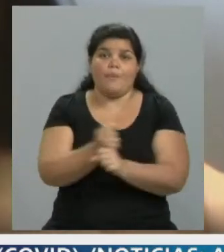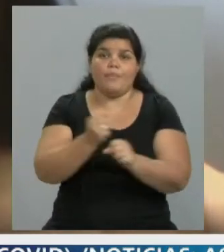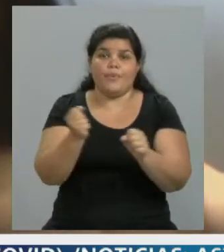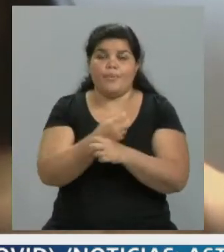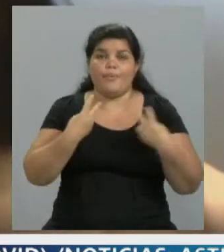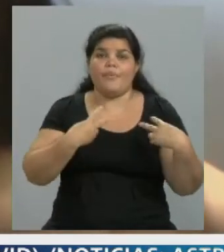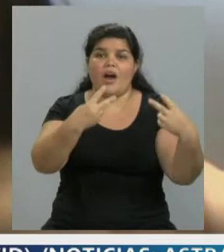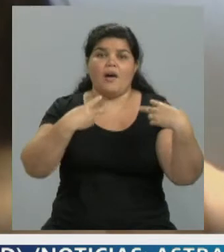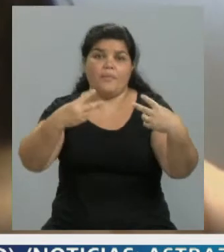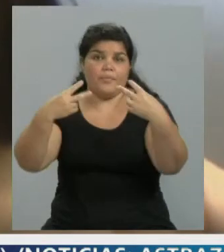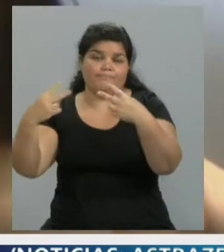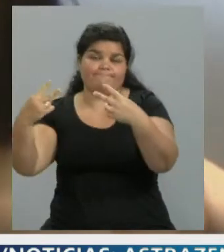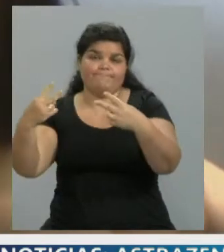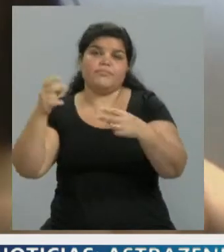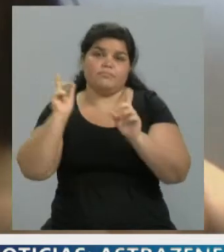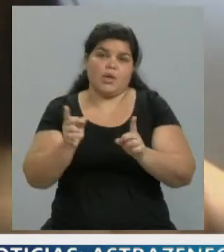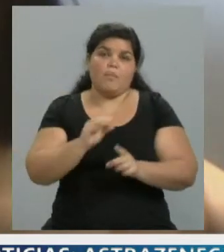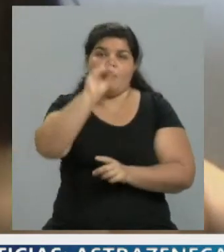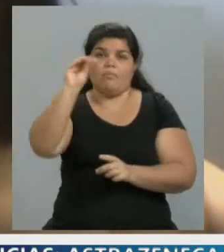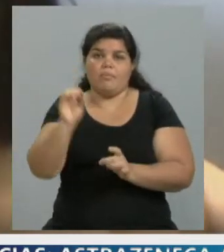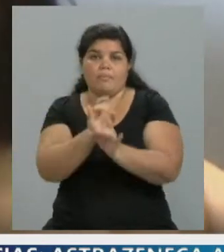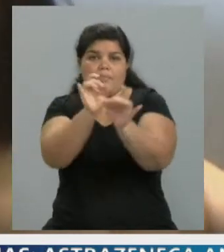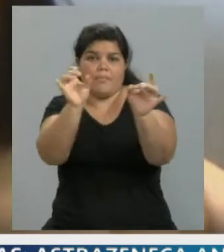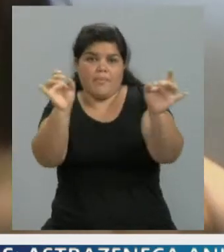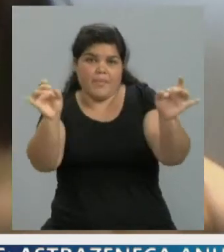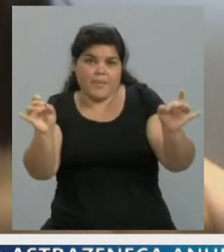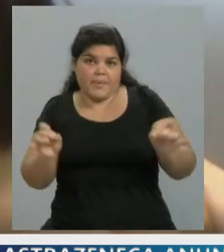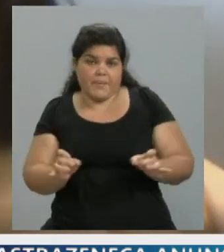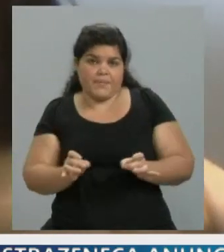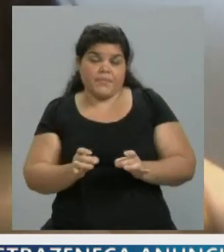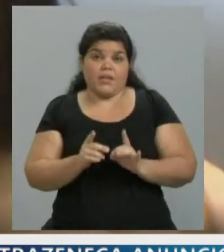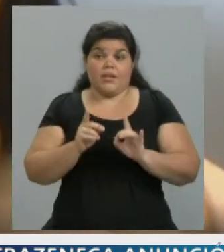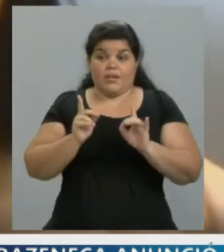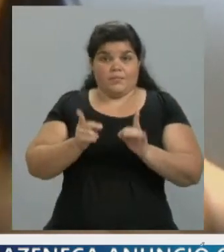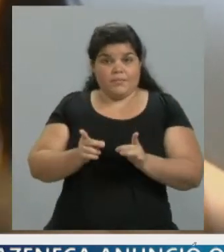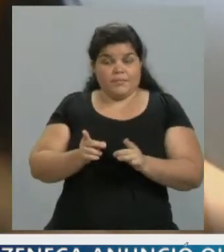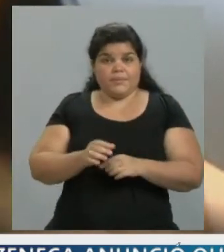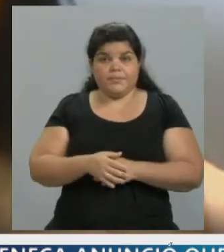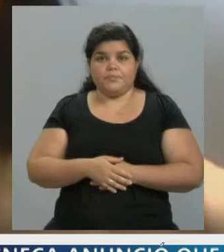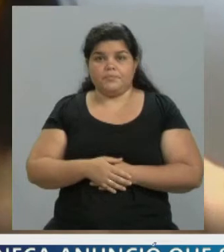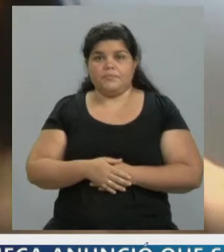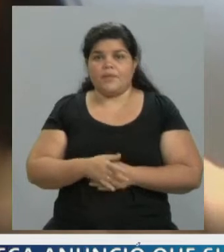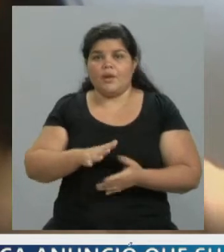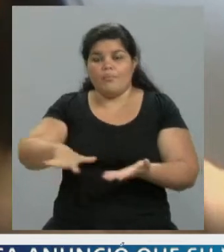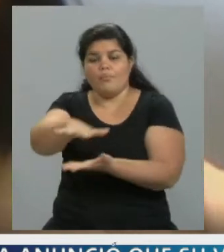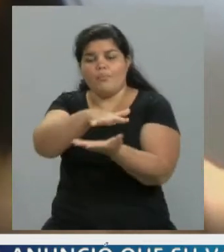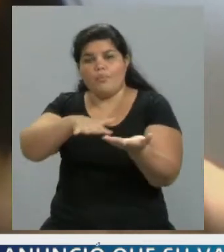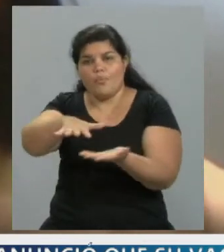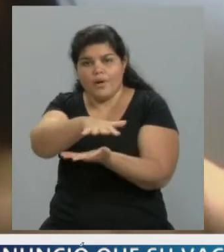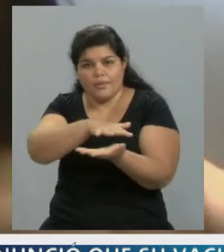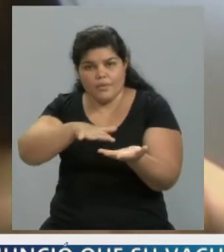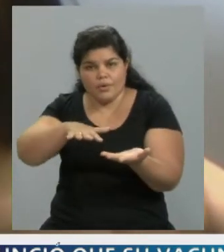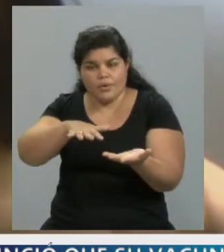estos brotes. Por otro lado, lo que usted me dice, ¿cuánto cumple la población las medidas?